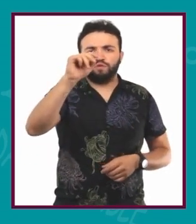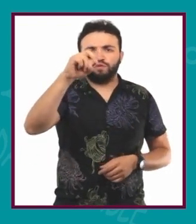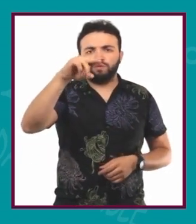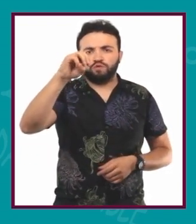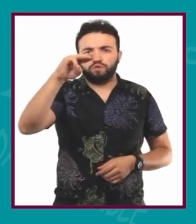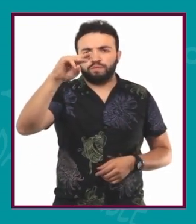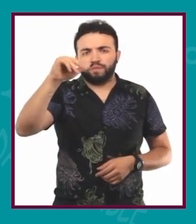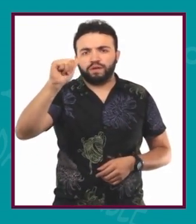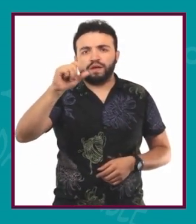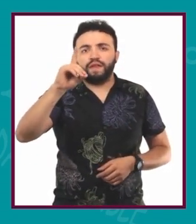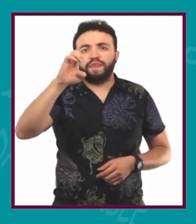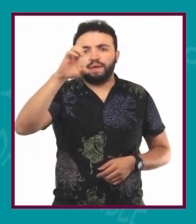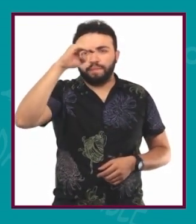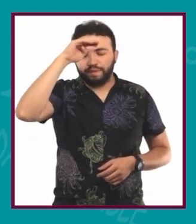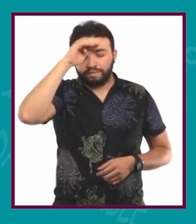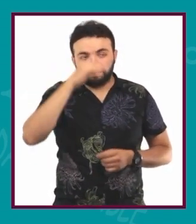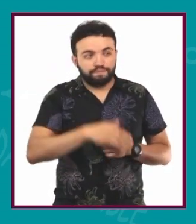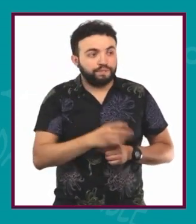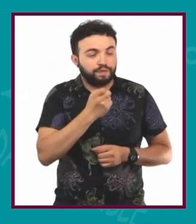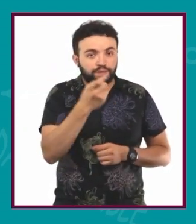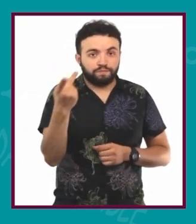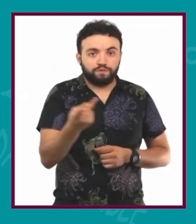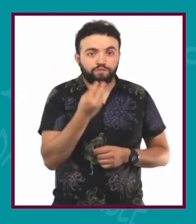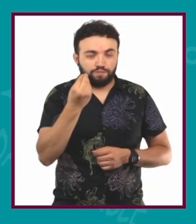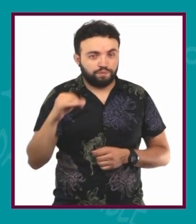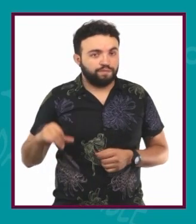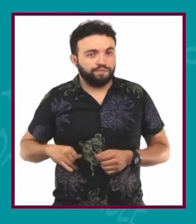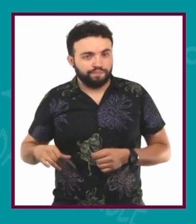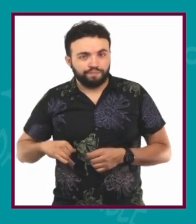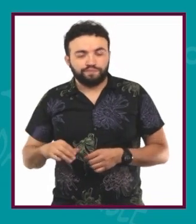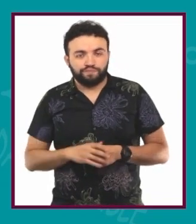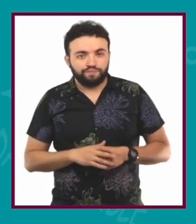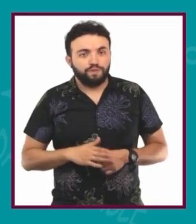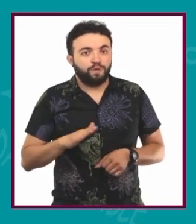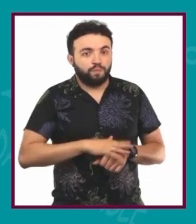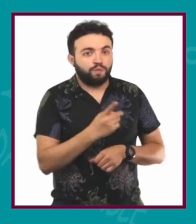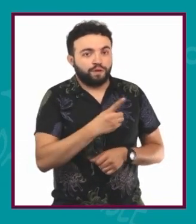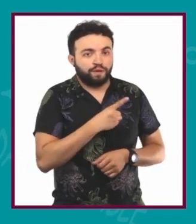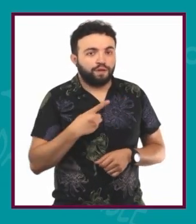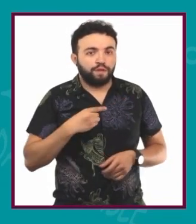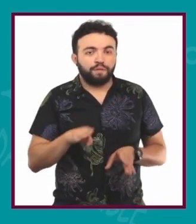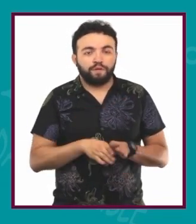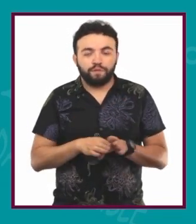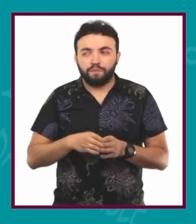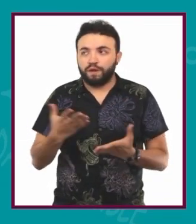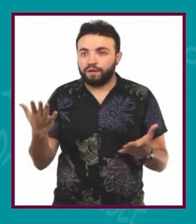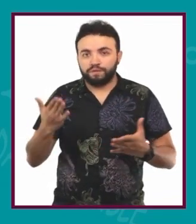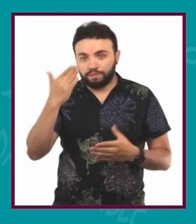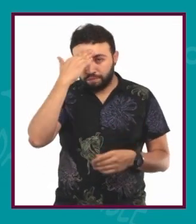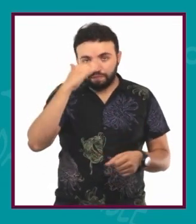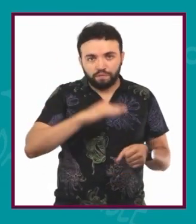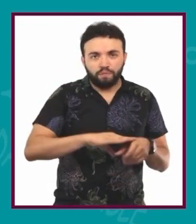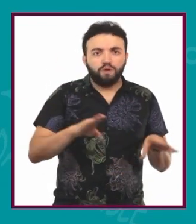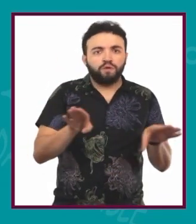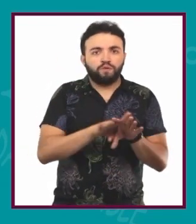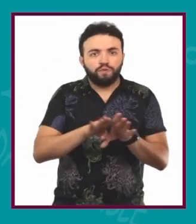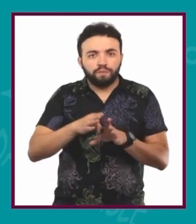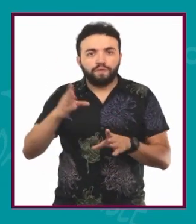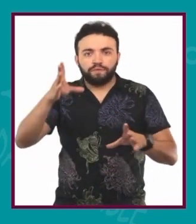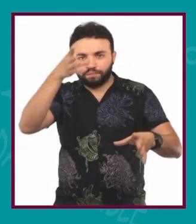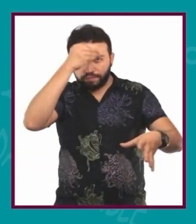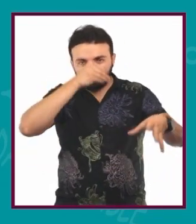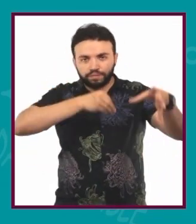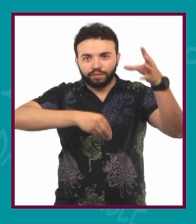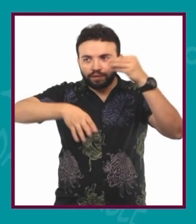Esta pregunta es muy interesante porque tiene que ver con hacer memoria de cómo aprendemos todo el tiempo, ¿no? Porque